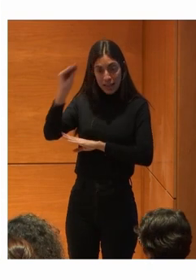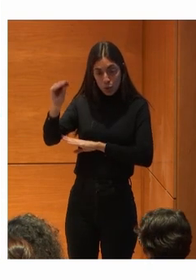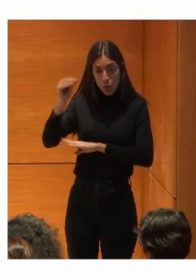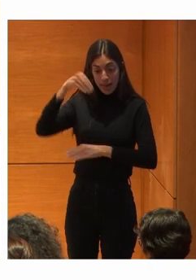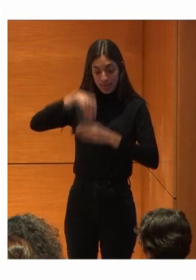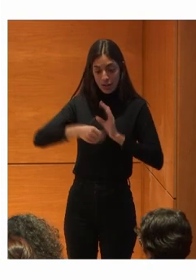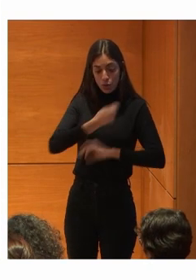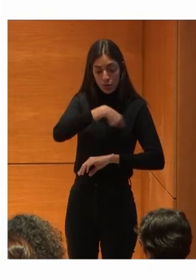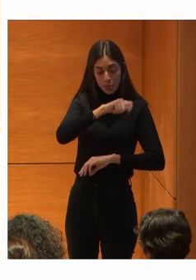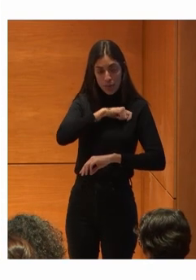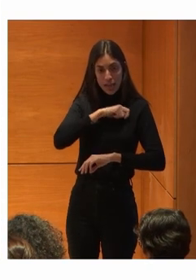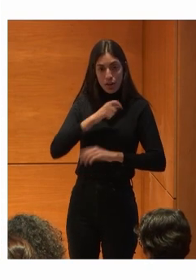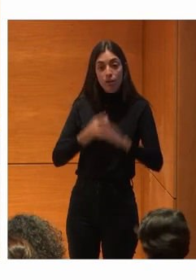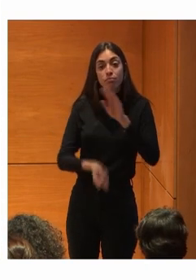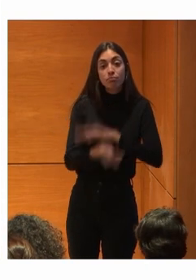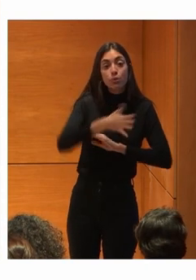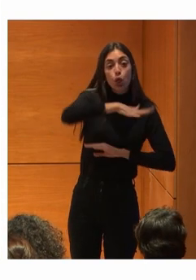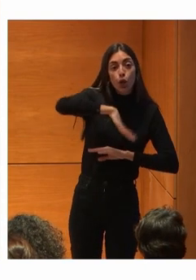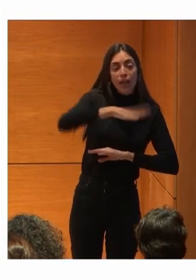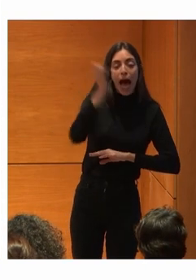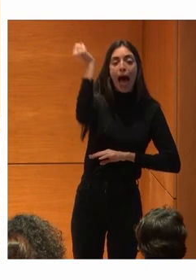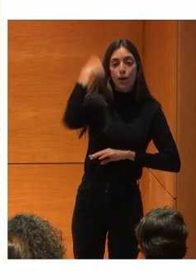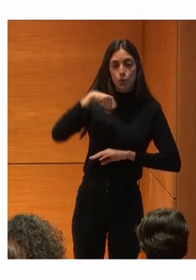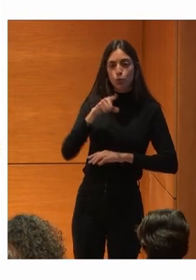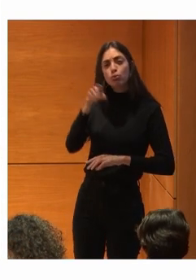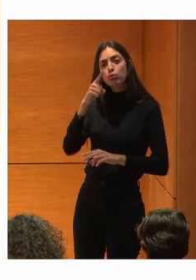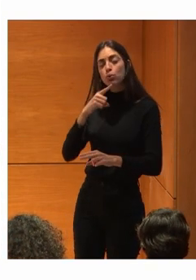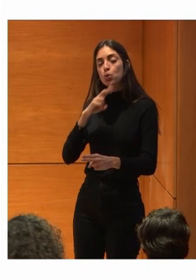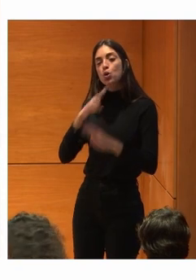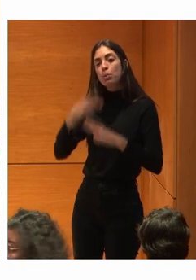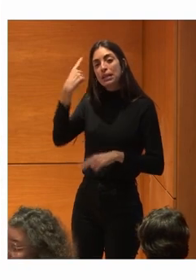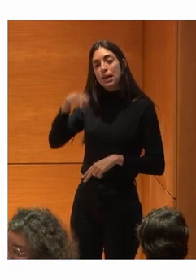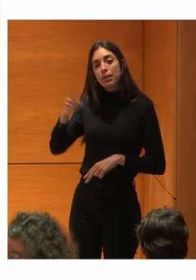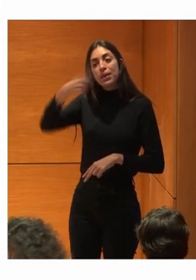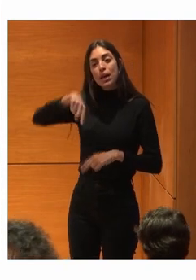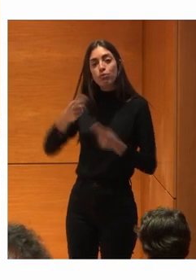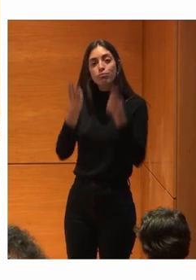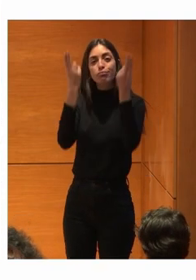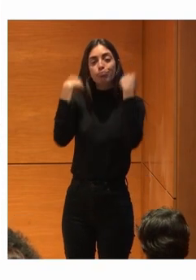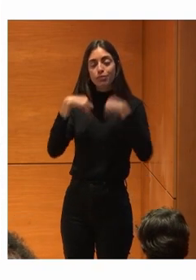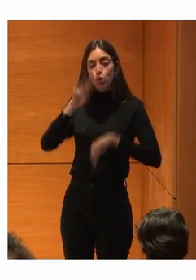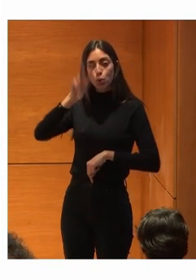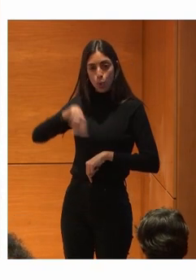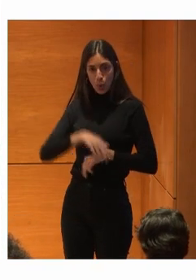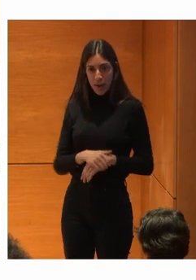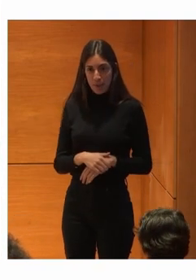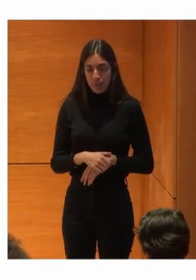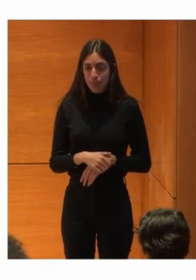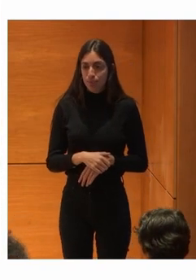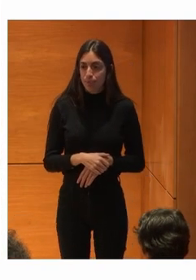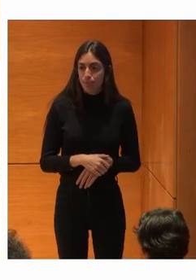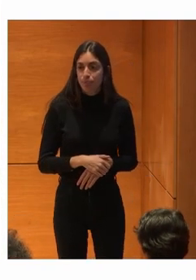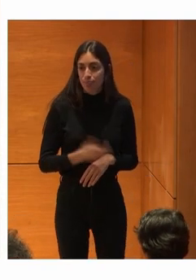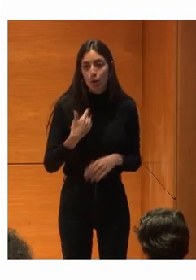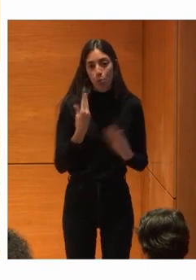Nació en Aragón Y sabes Cómo se llama Los que no se rinden O sea Ya promete Ya